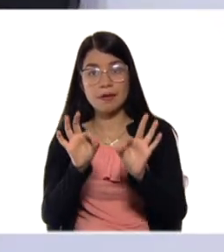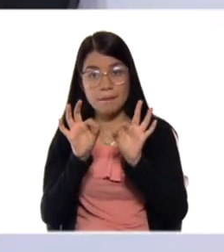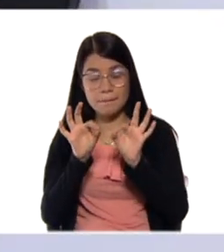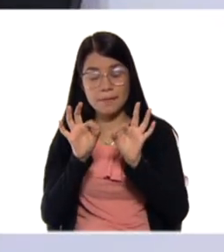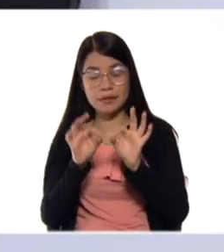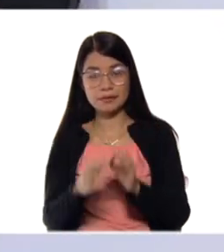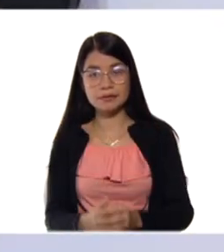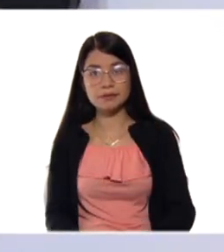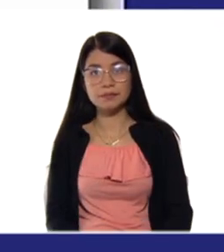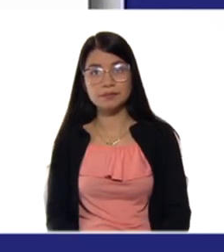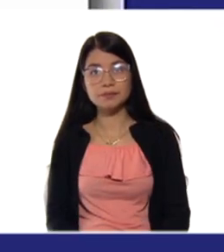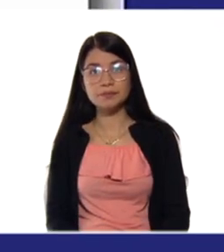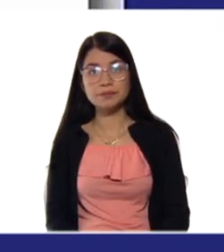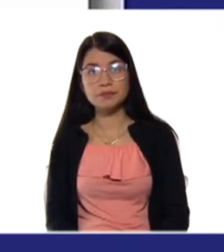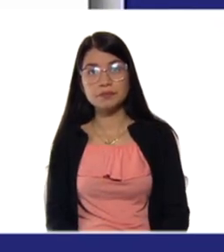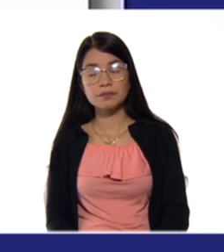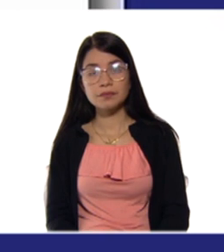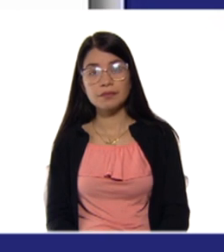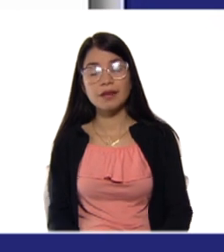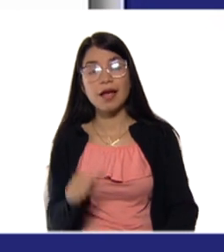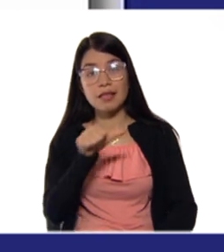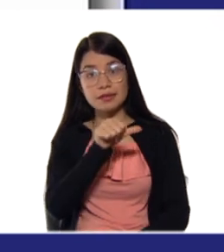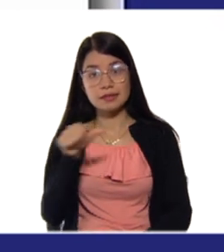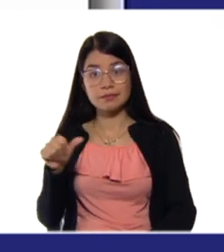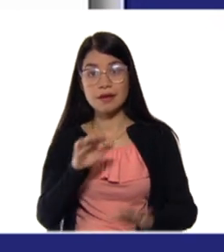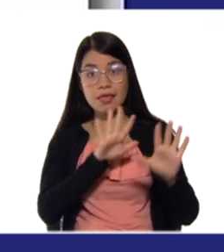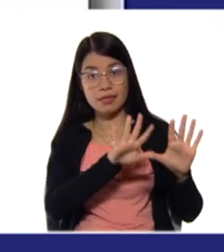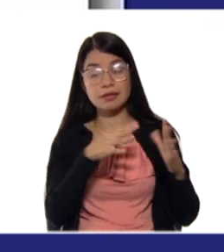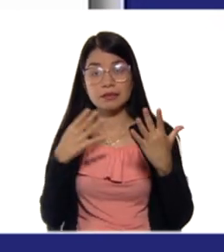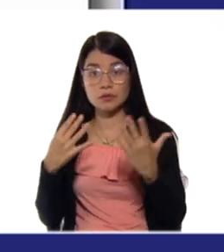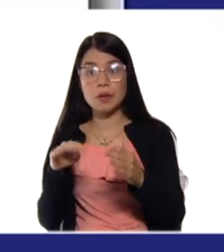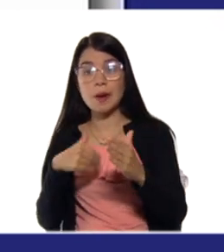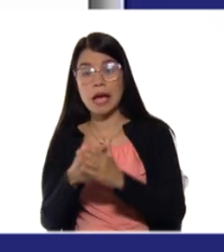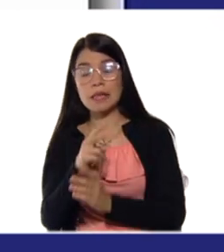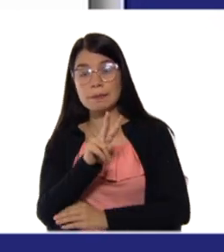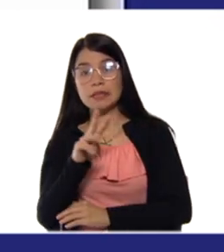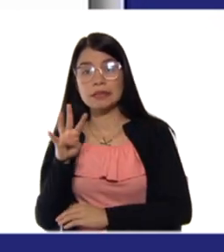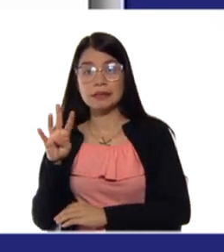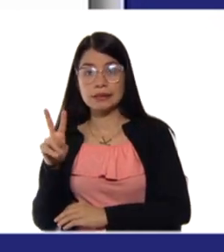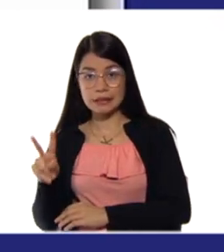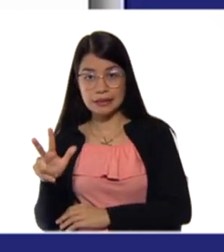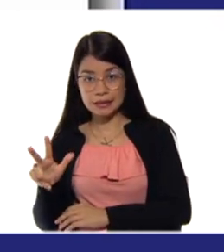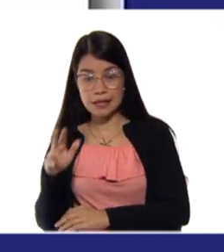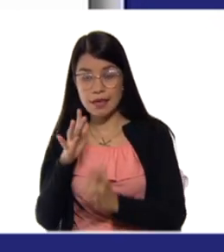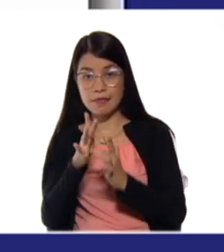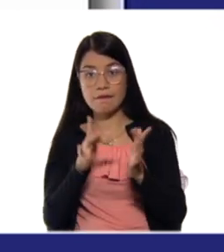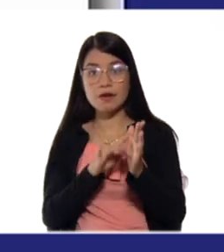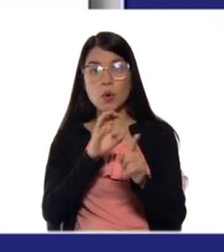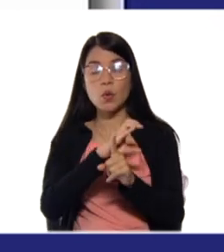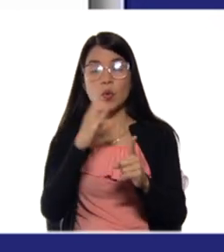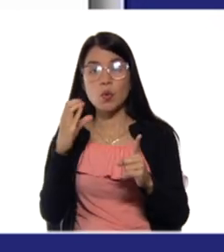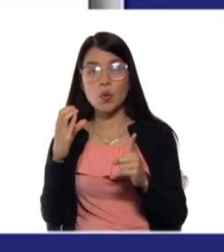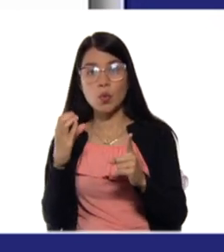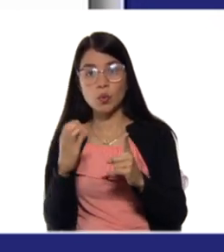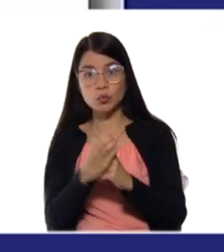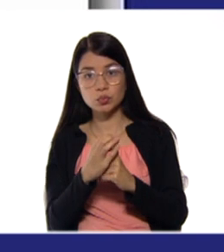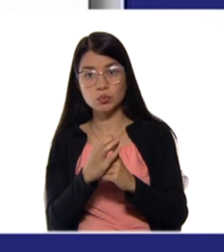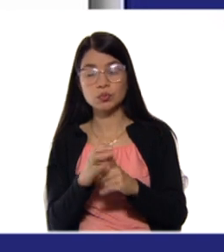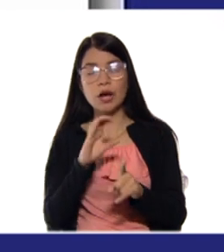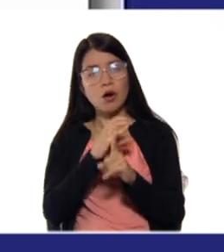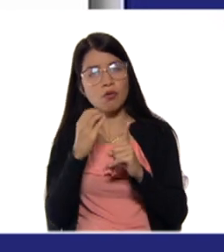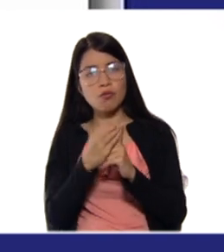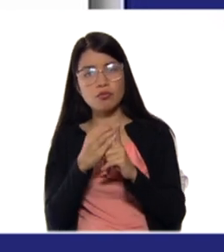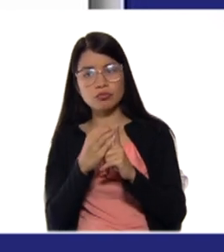especial. La semana del 19 al 23 de abril será entonces de cultura, de una cultura virtual,